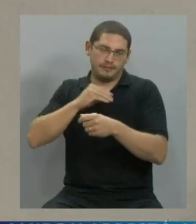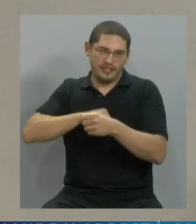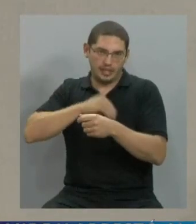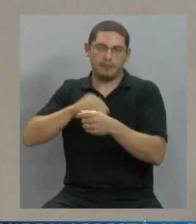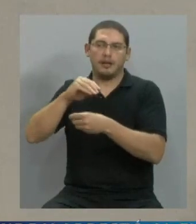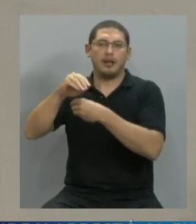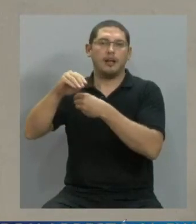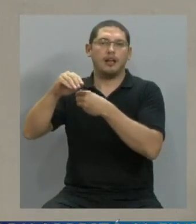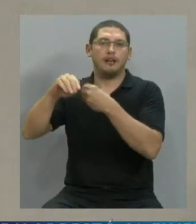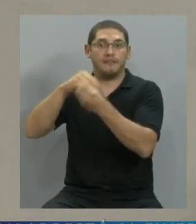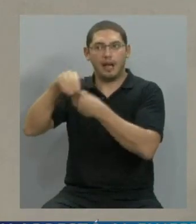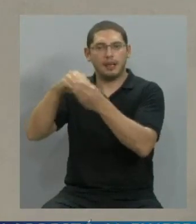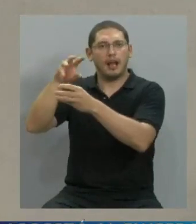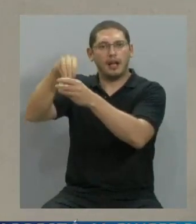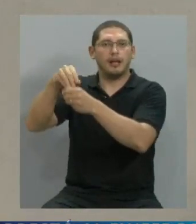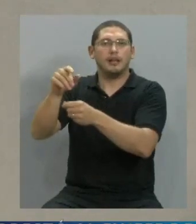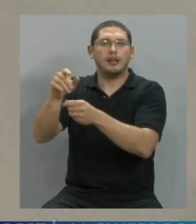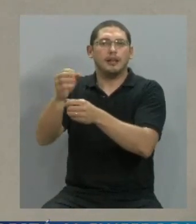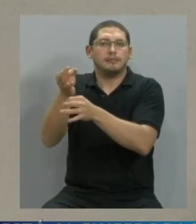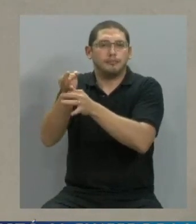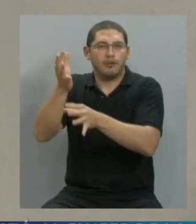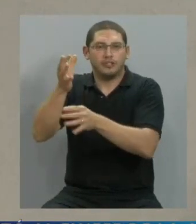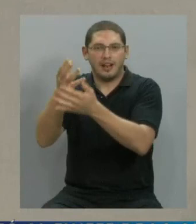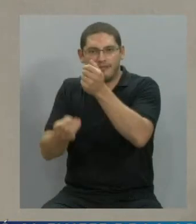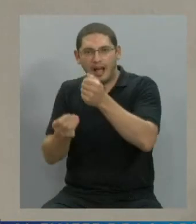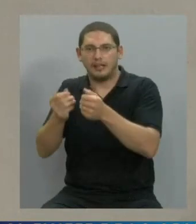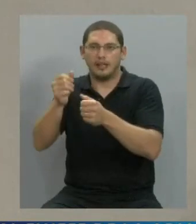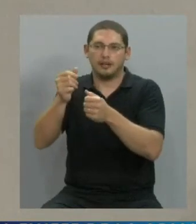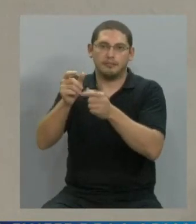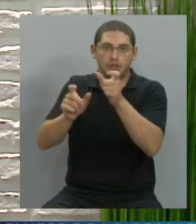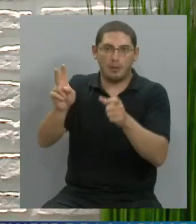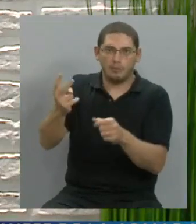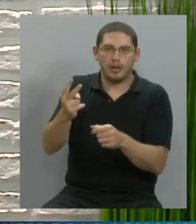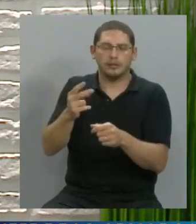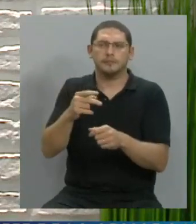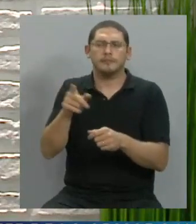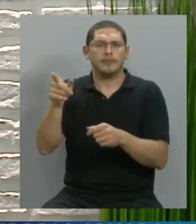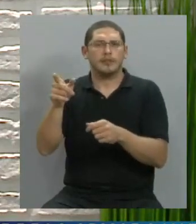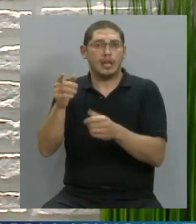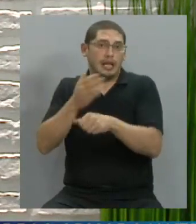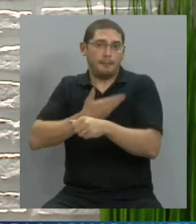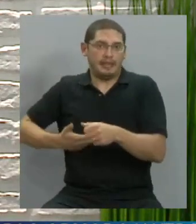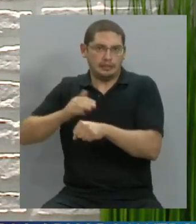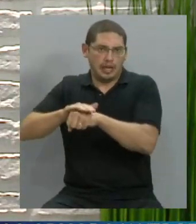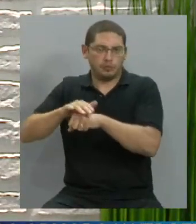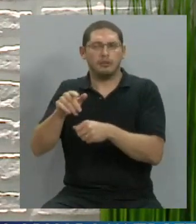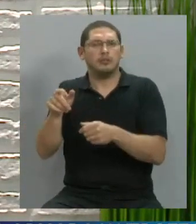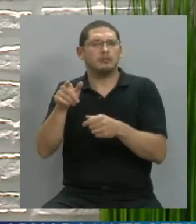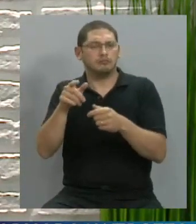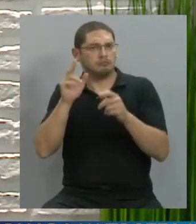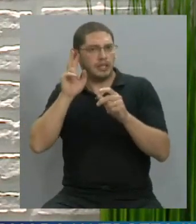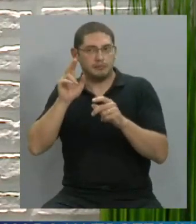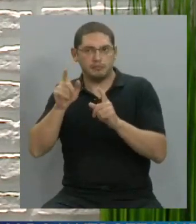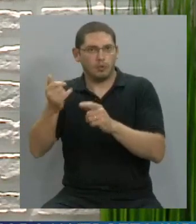Bueno, uno ve estas historias o escucha el relato y realmente es sorprendente, ¿no? Y más allá de los datos que se dan aquí en la provincia de